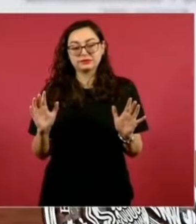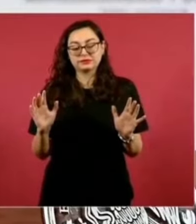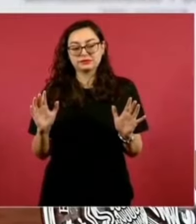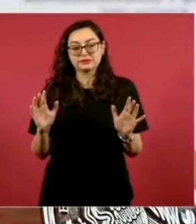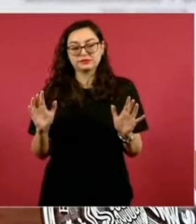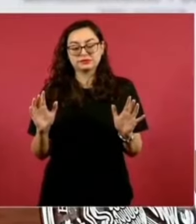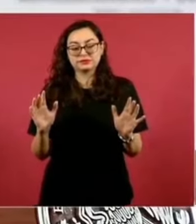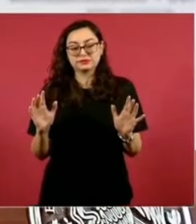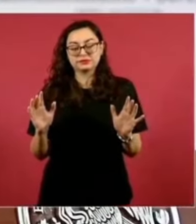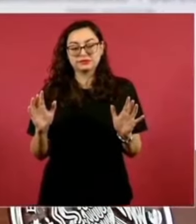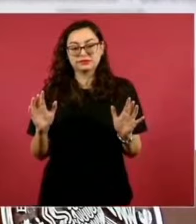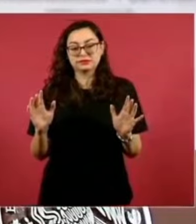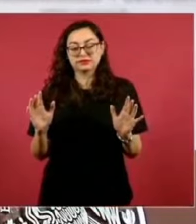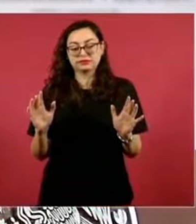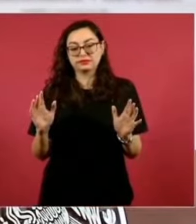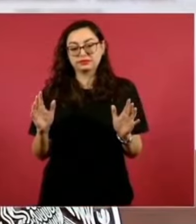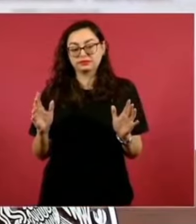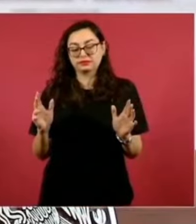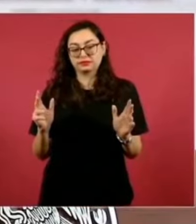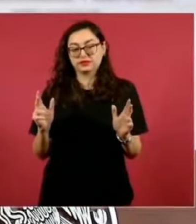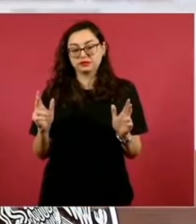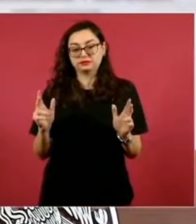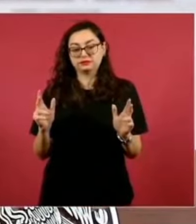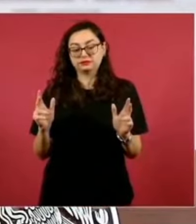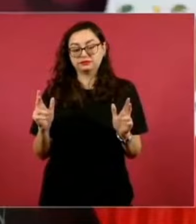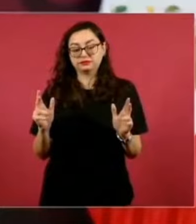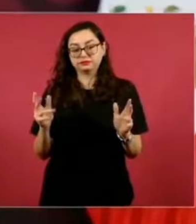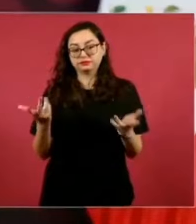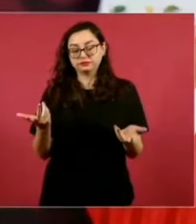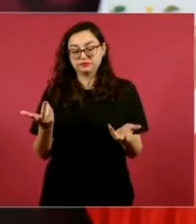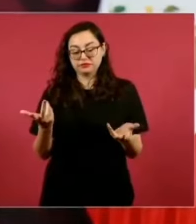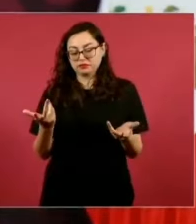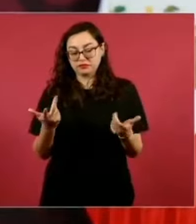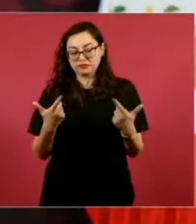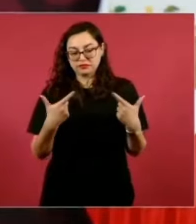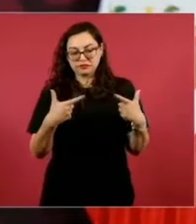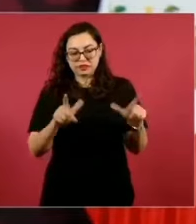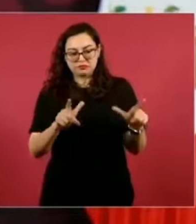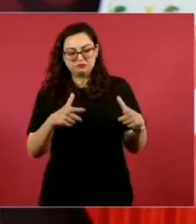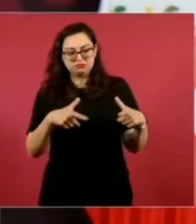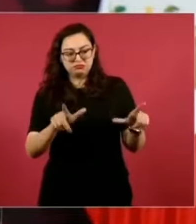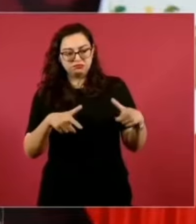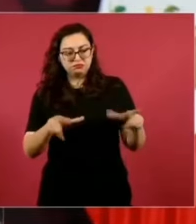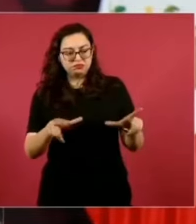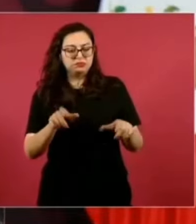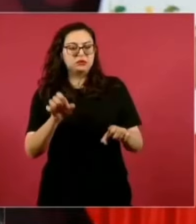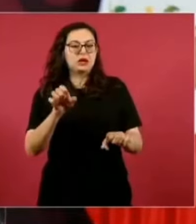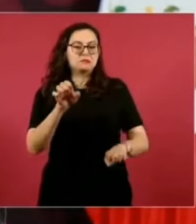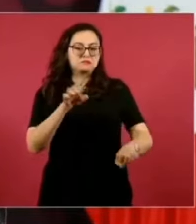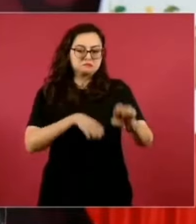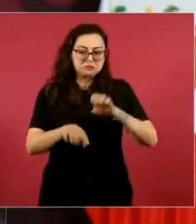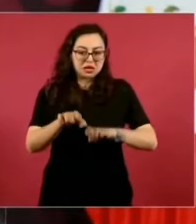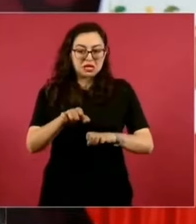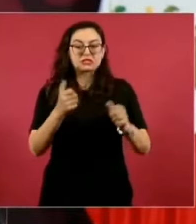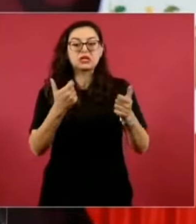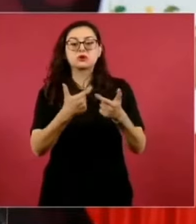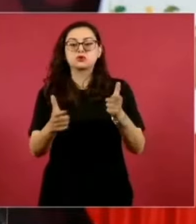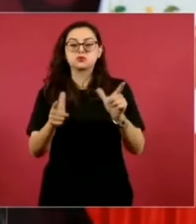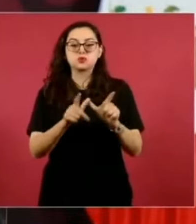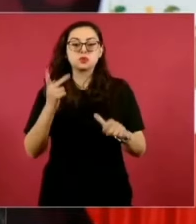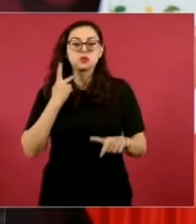se escribía algo de una empresa, de un partido